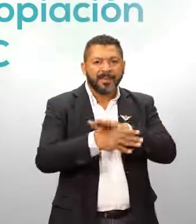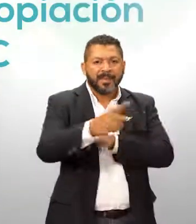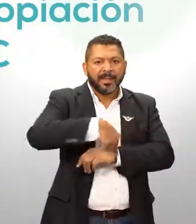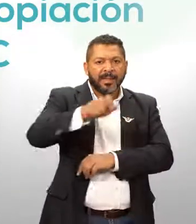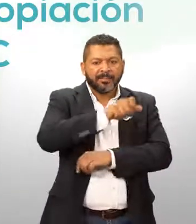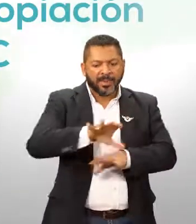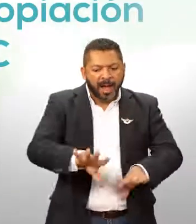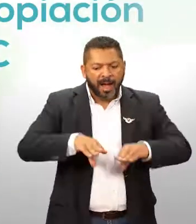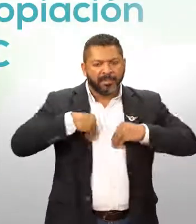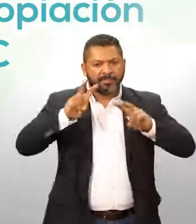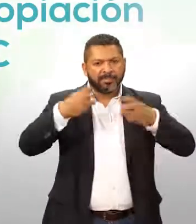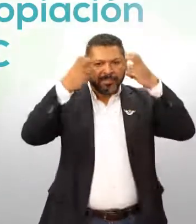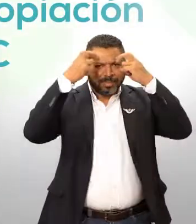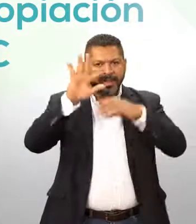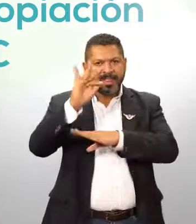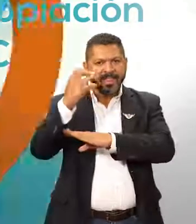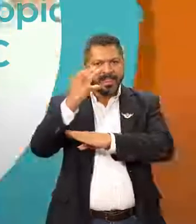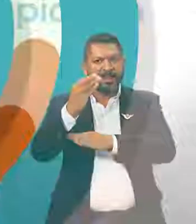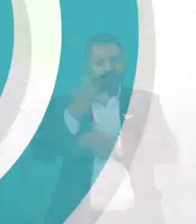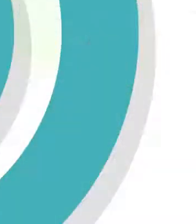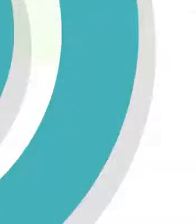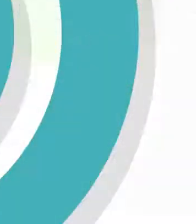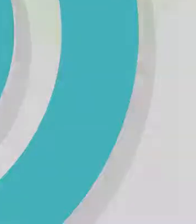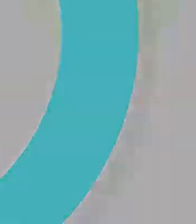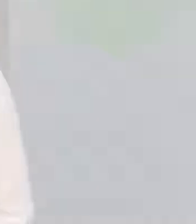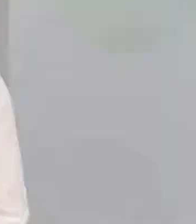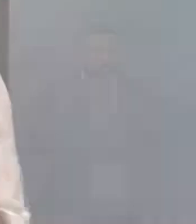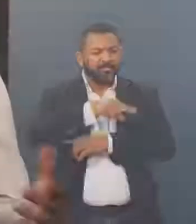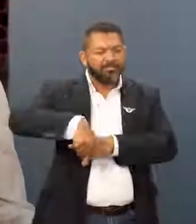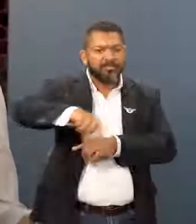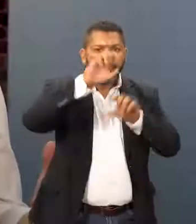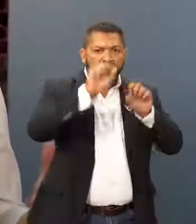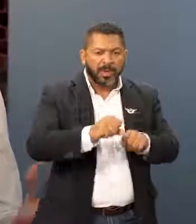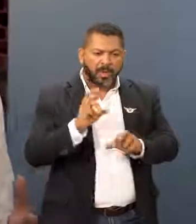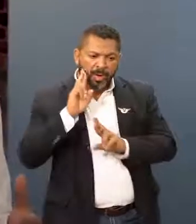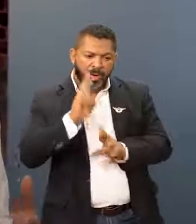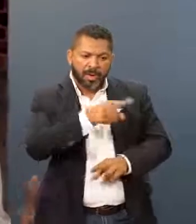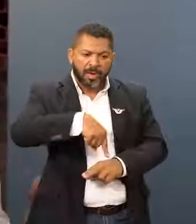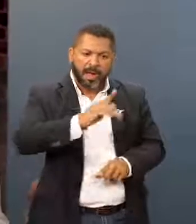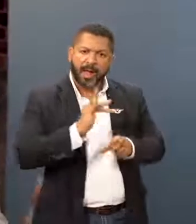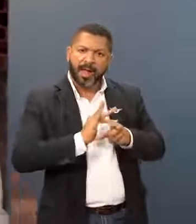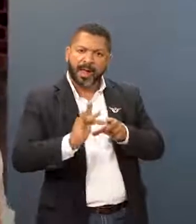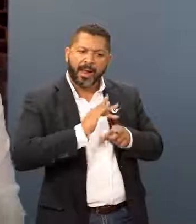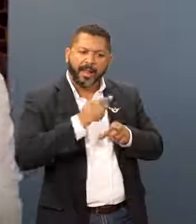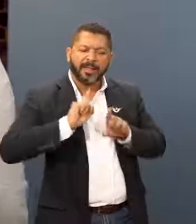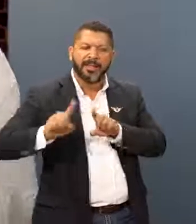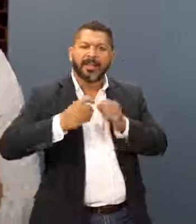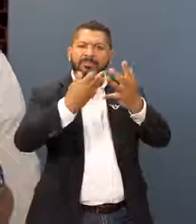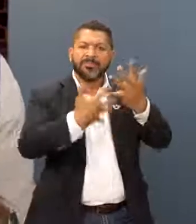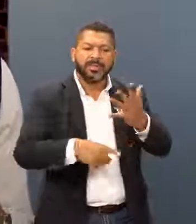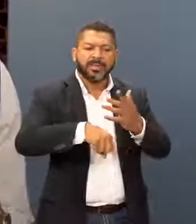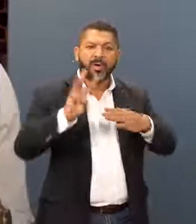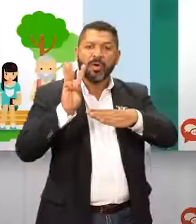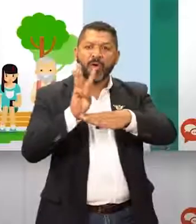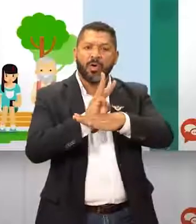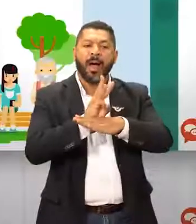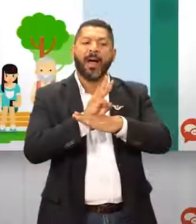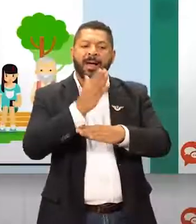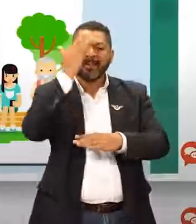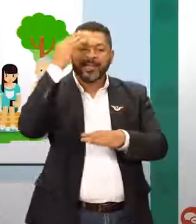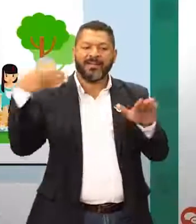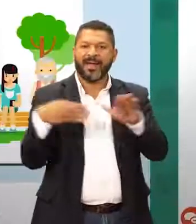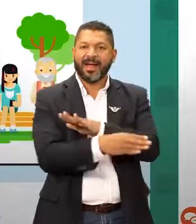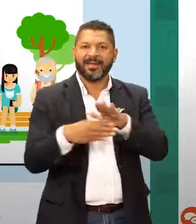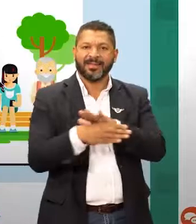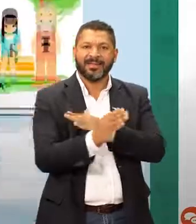Accesibilidad para la apropiación de contenidos TIC. Un espacio para reconocer y aplicar los componentes que debe tener un